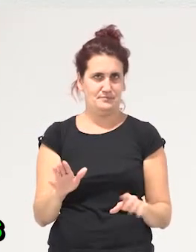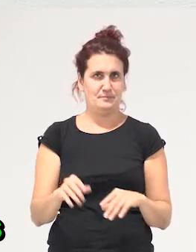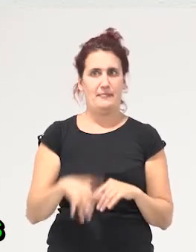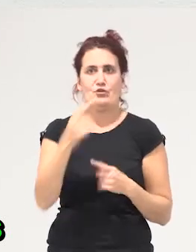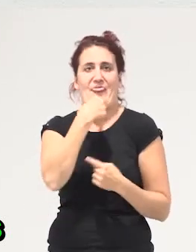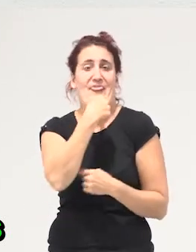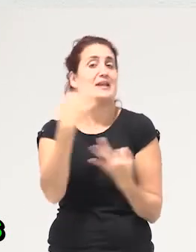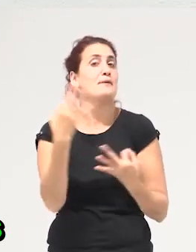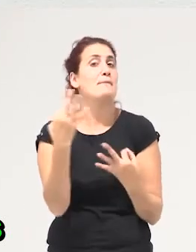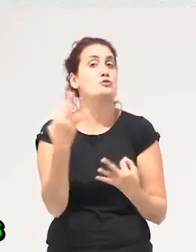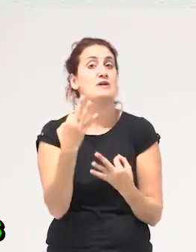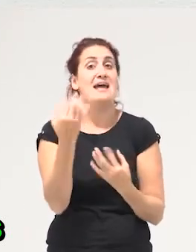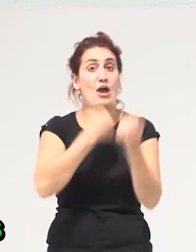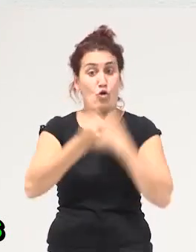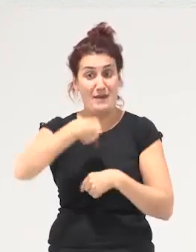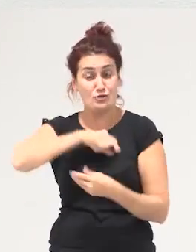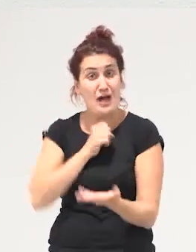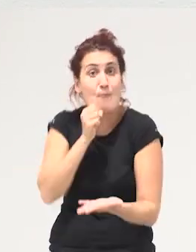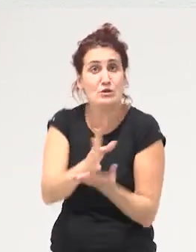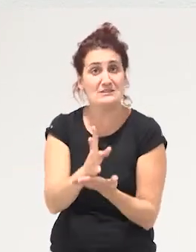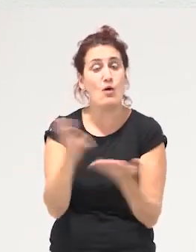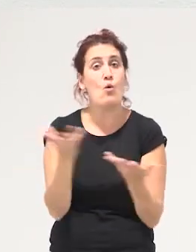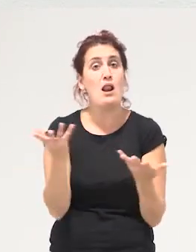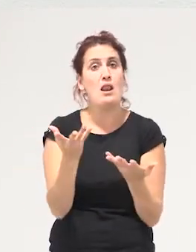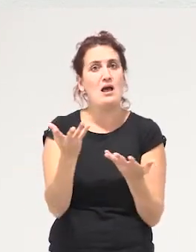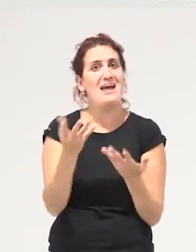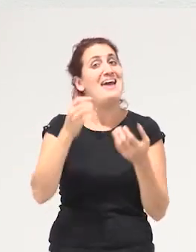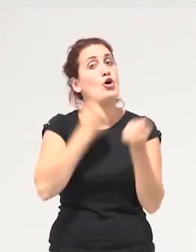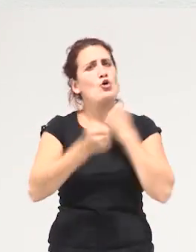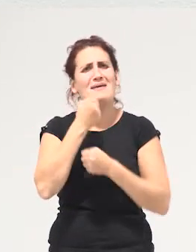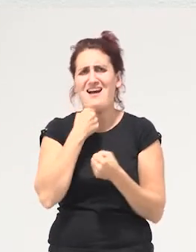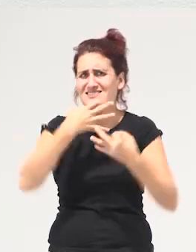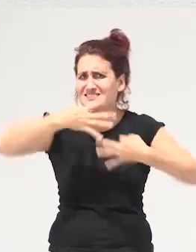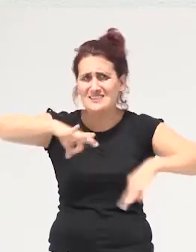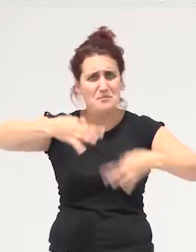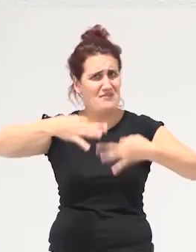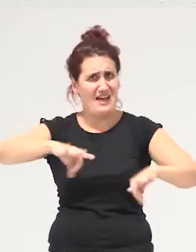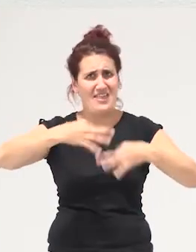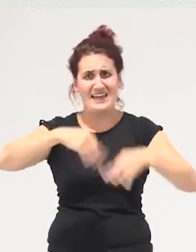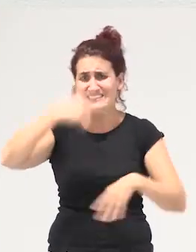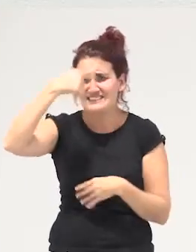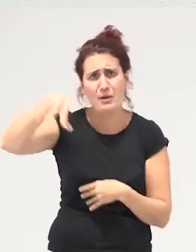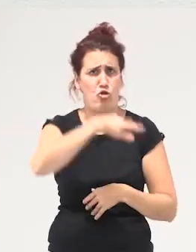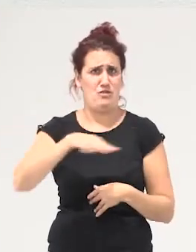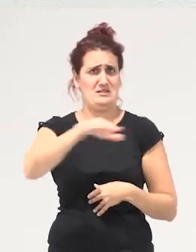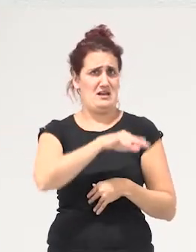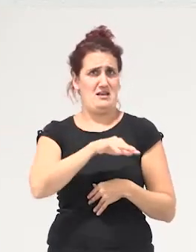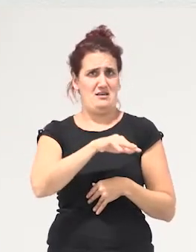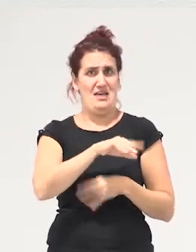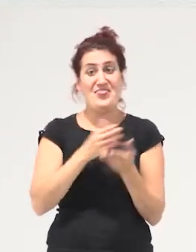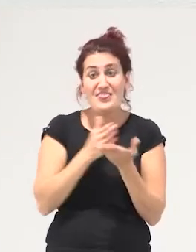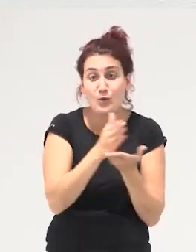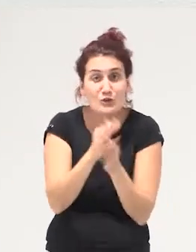tenemos que decir la economía por la que apostamos es una economía simplificada y relocalizada circuitos cortos